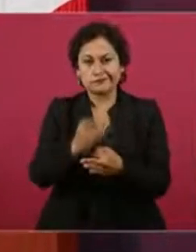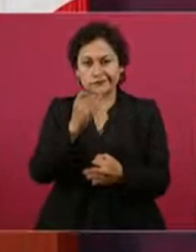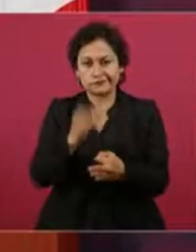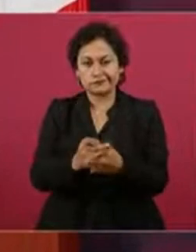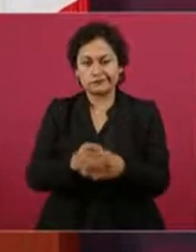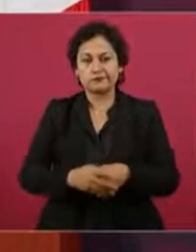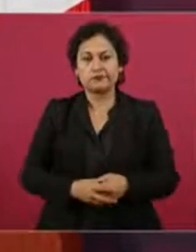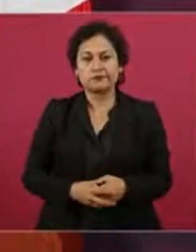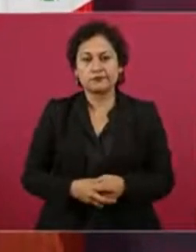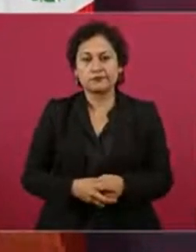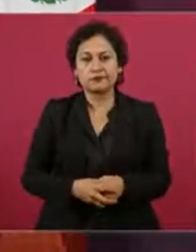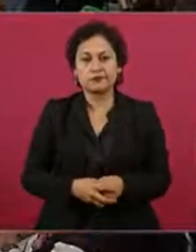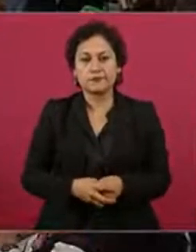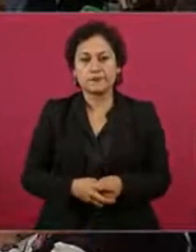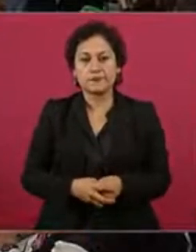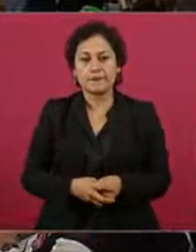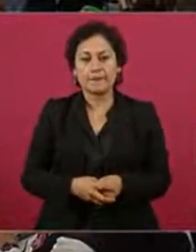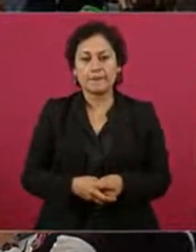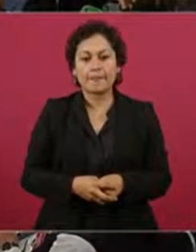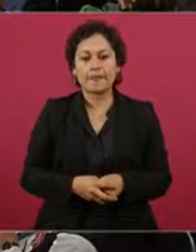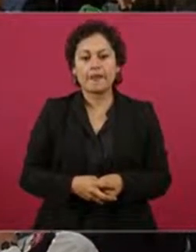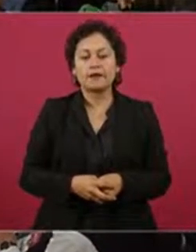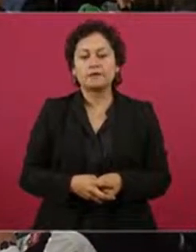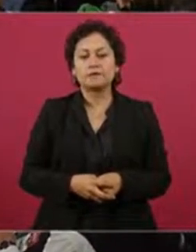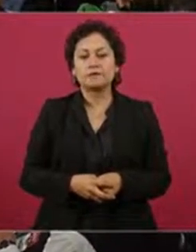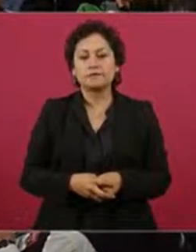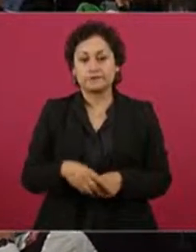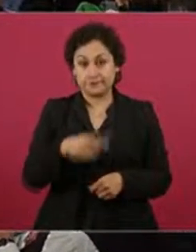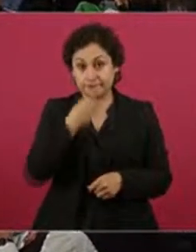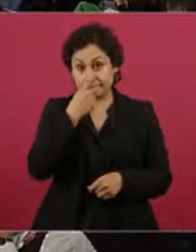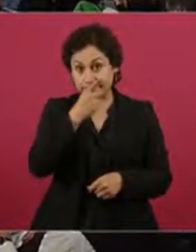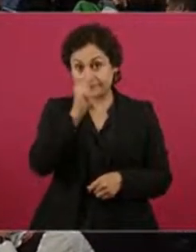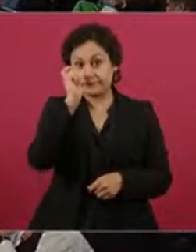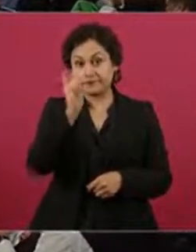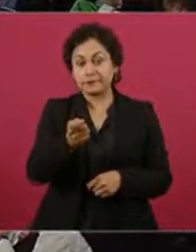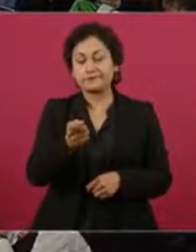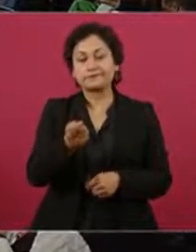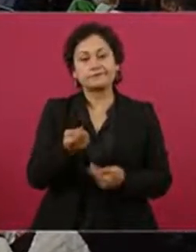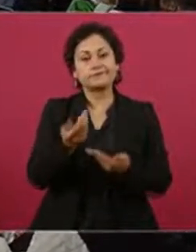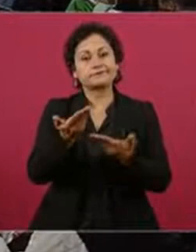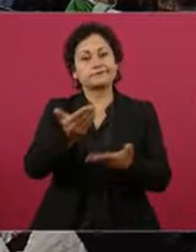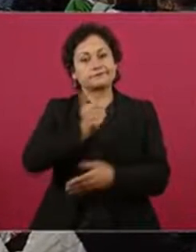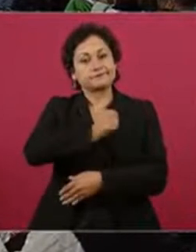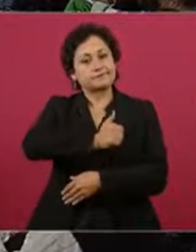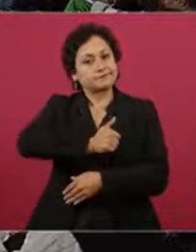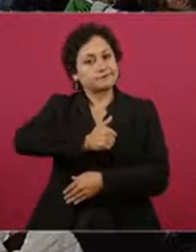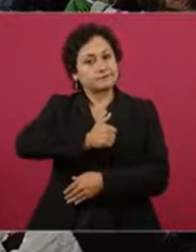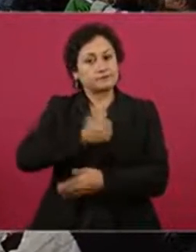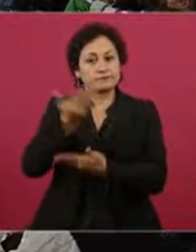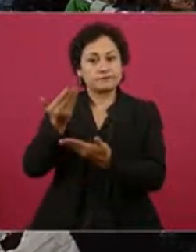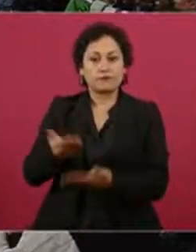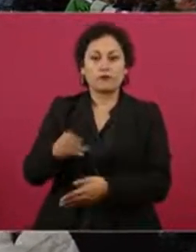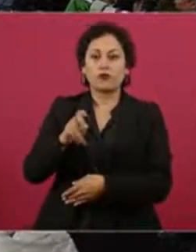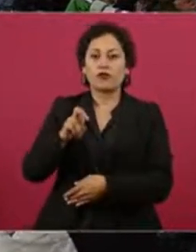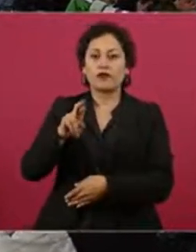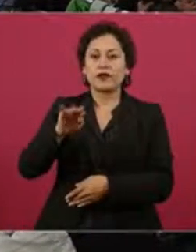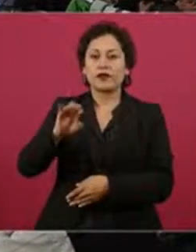dice así, lamento el fallecimiento de Porfirio Muñoz Ledo,